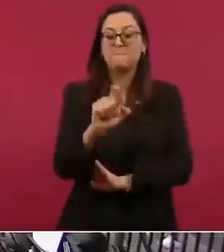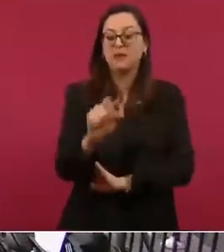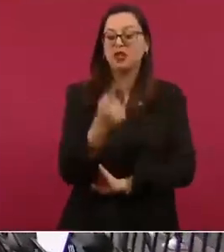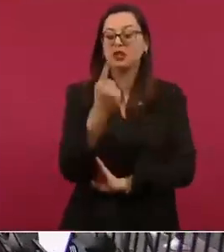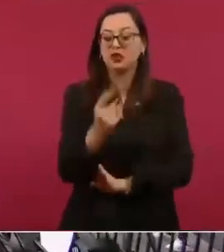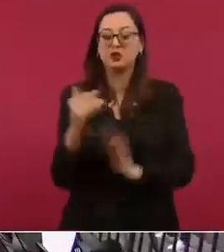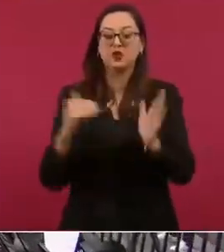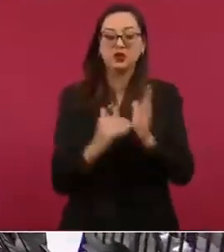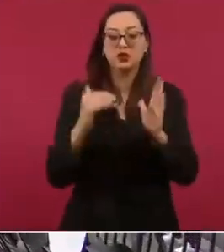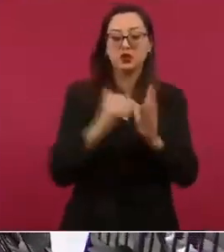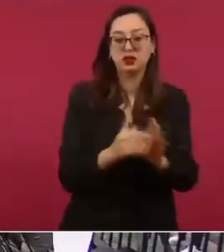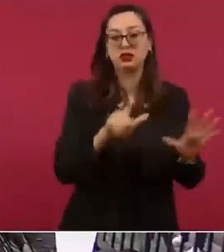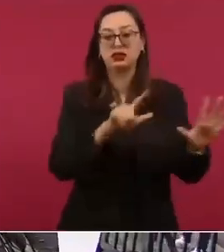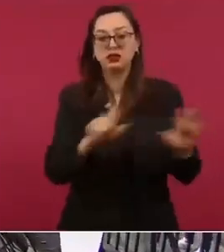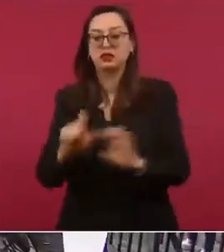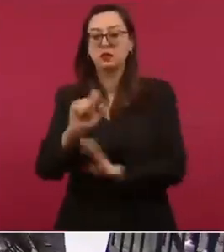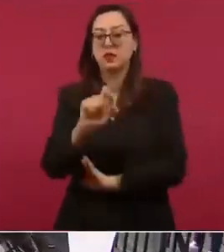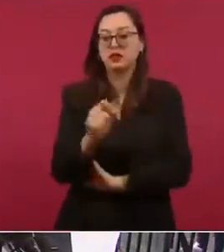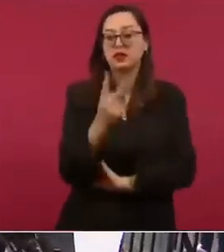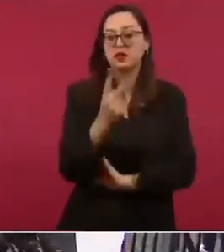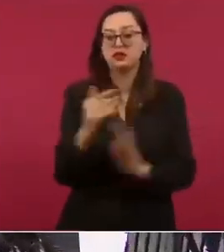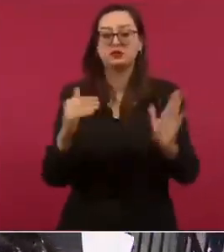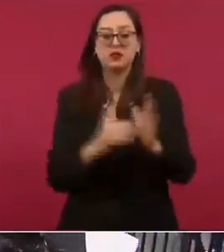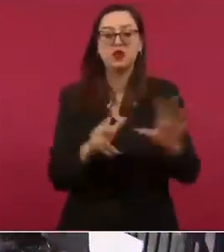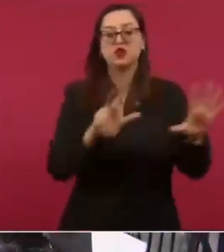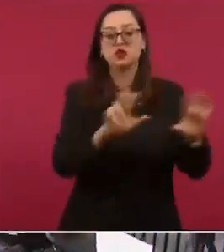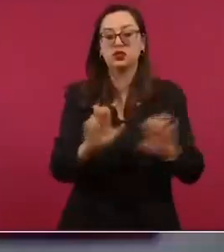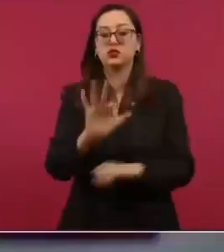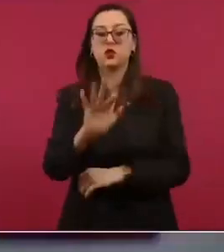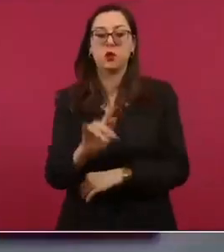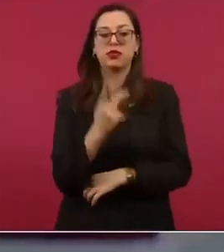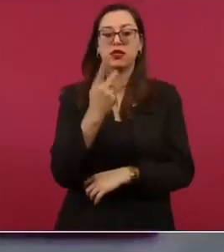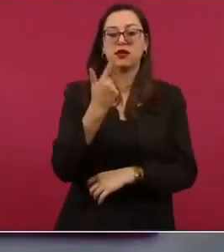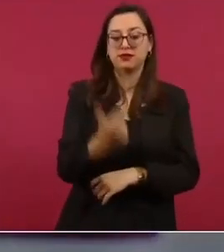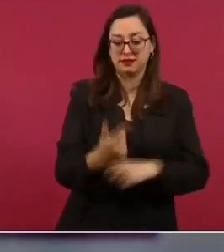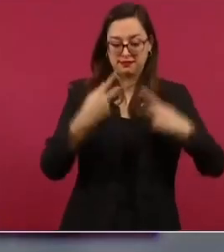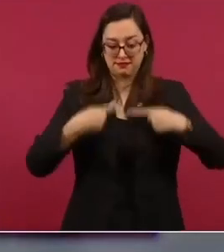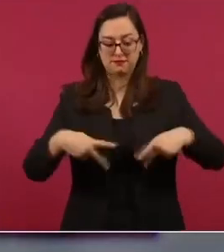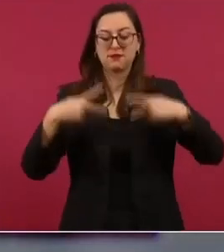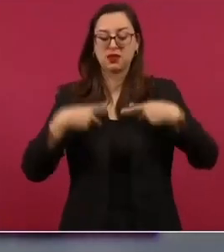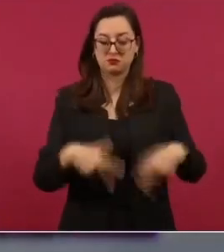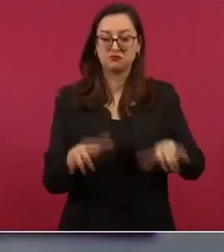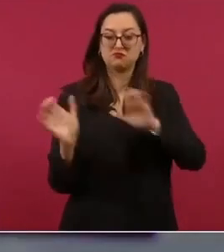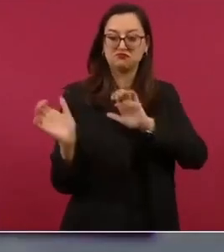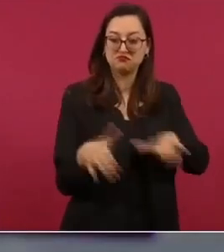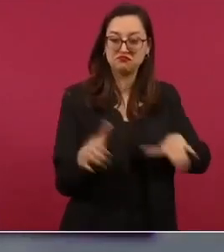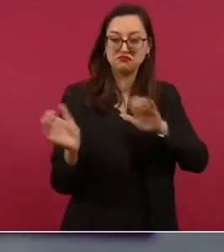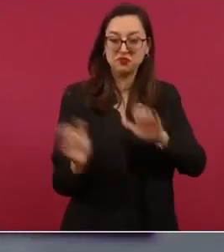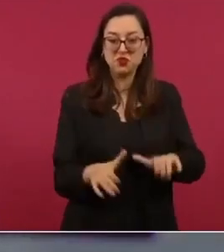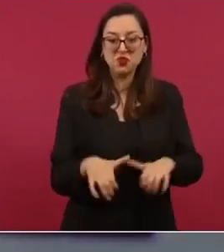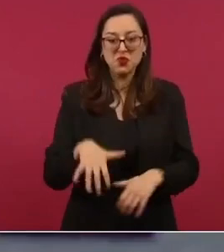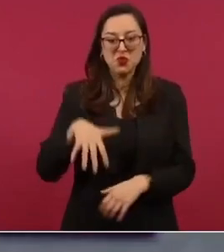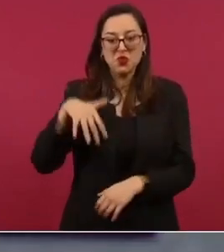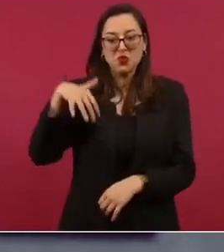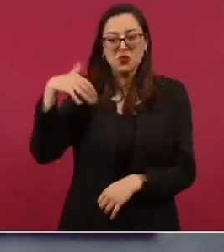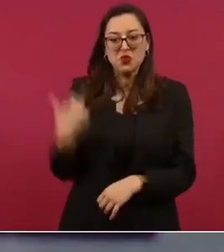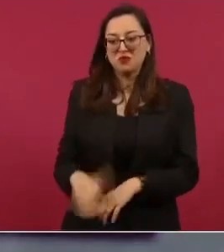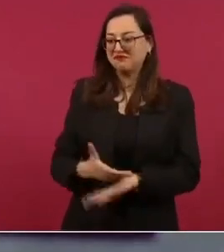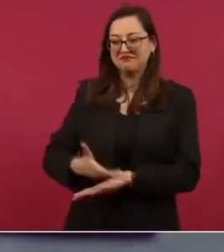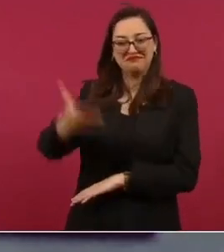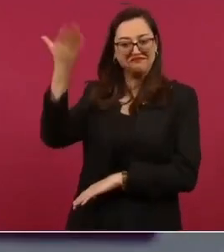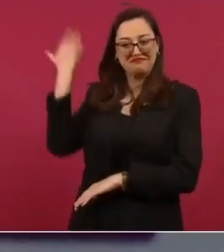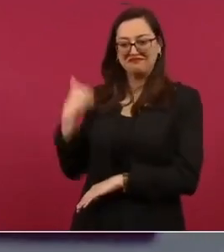mil 857 trabajadores una cifra nunca